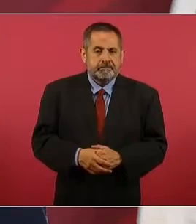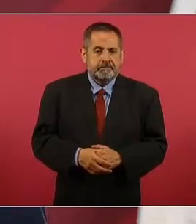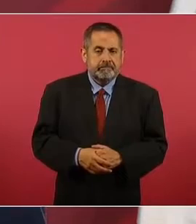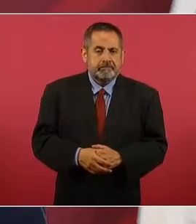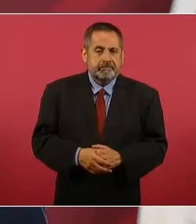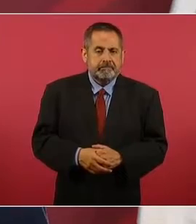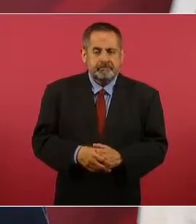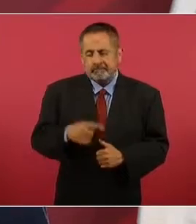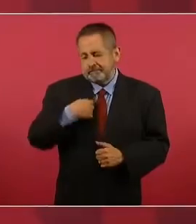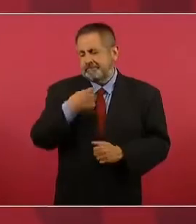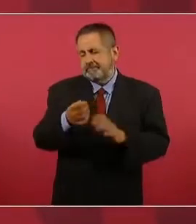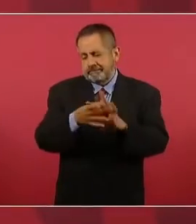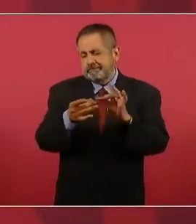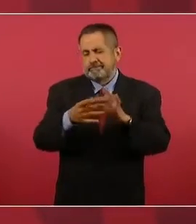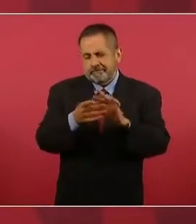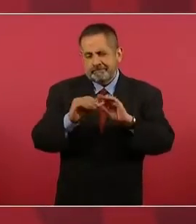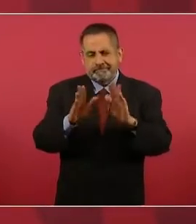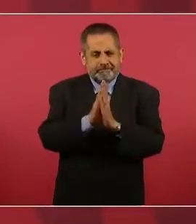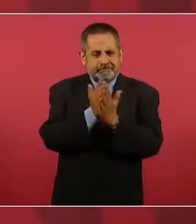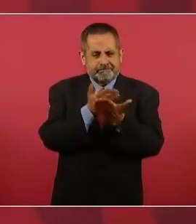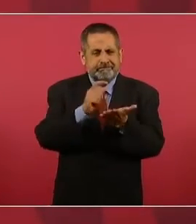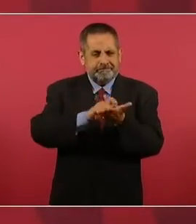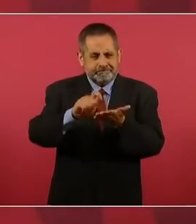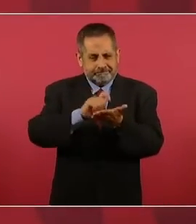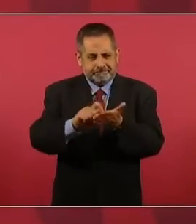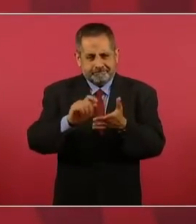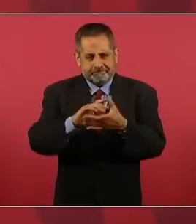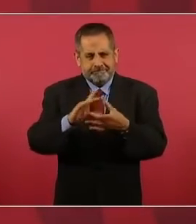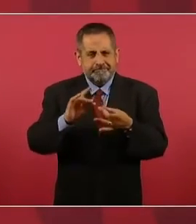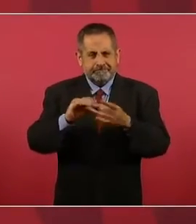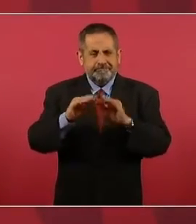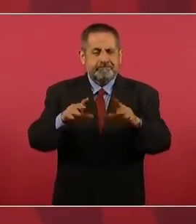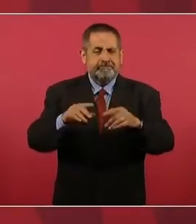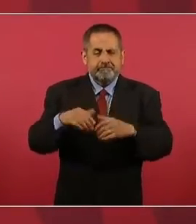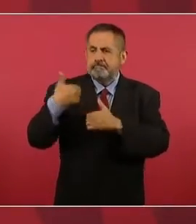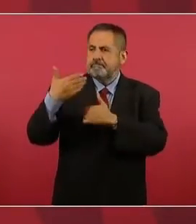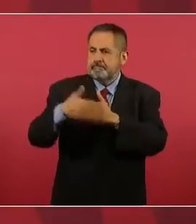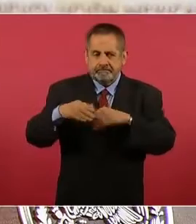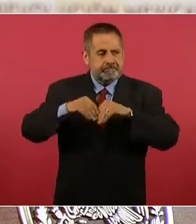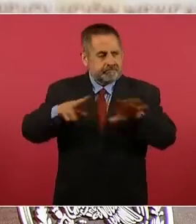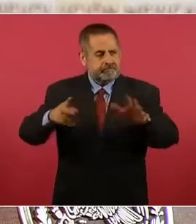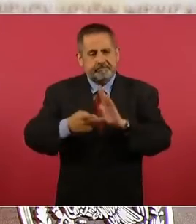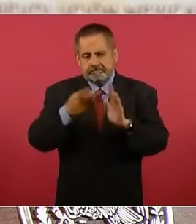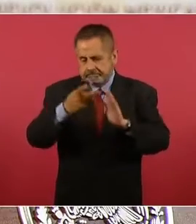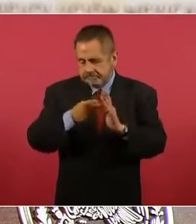Ya lo conté en un libro, pero lo voy a a decir ahora.